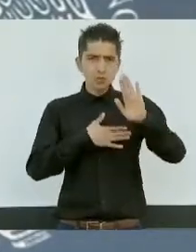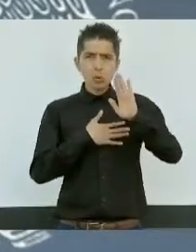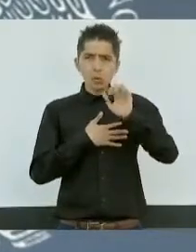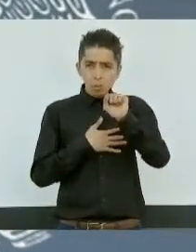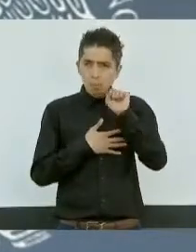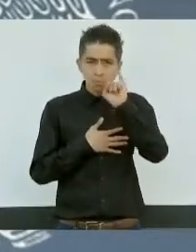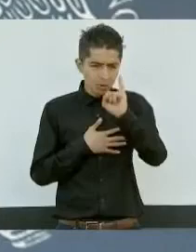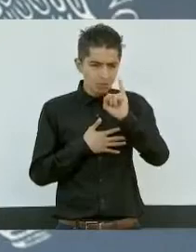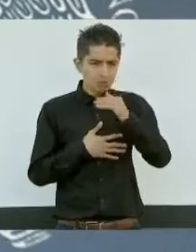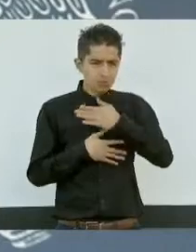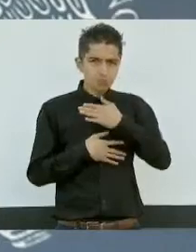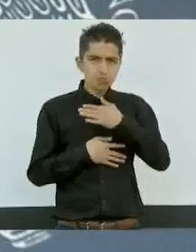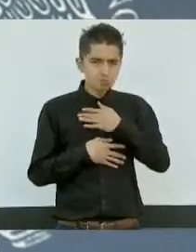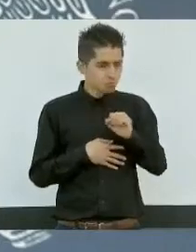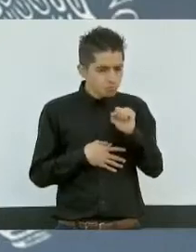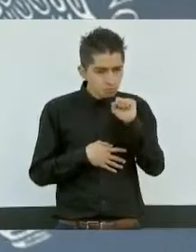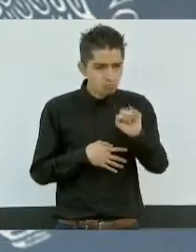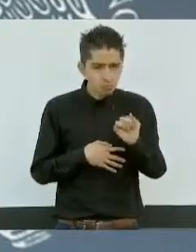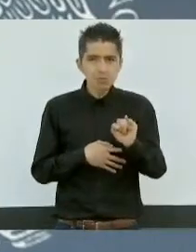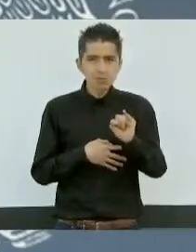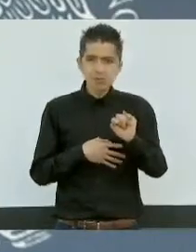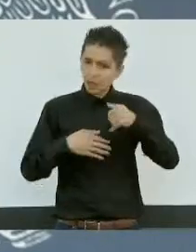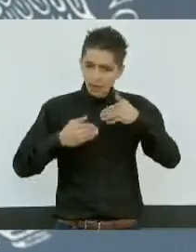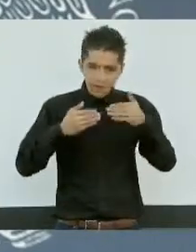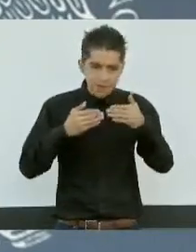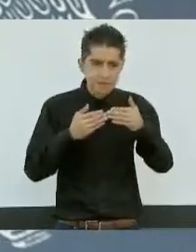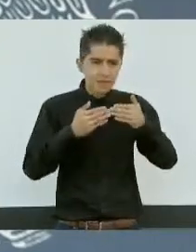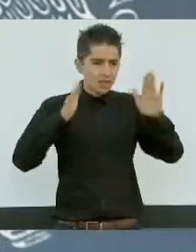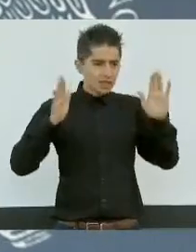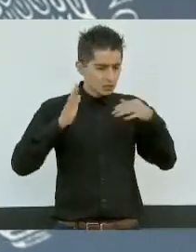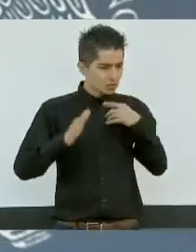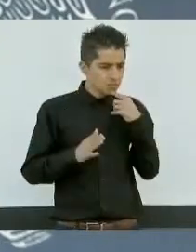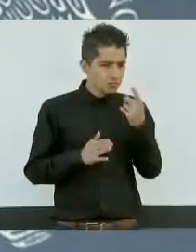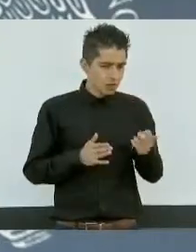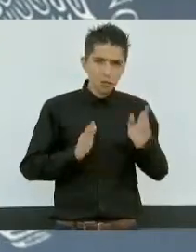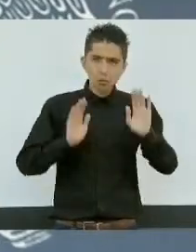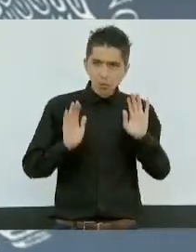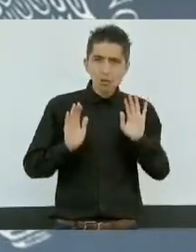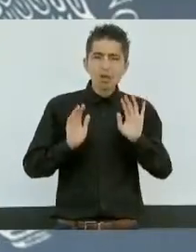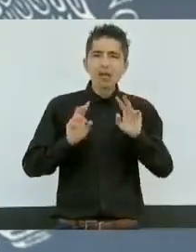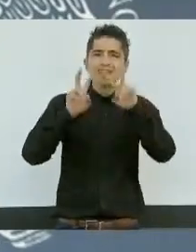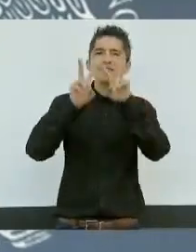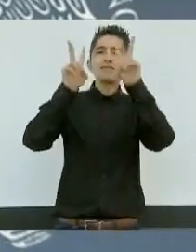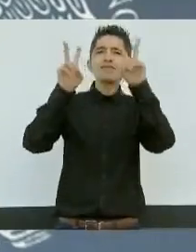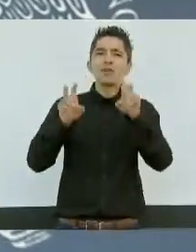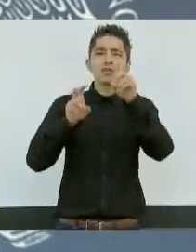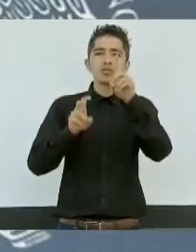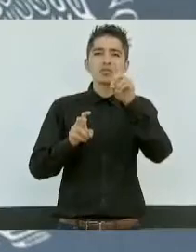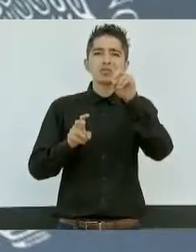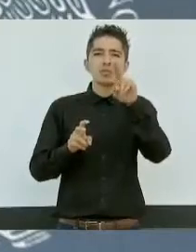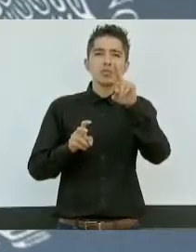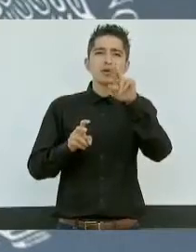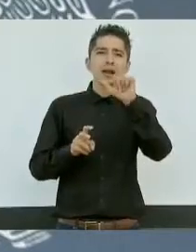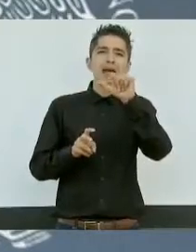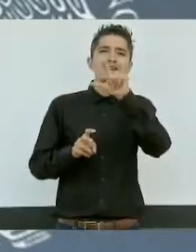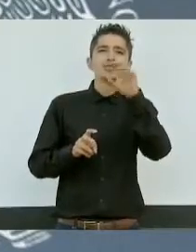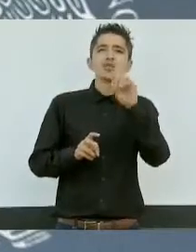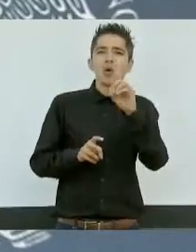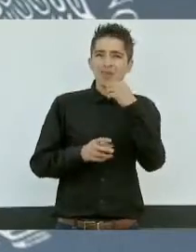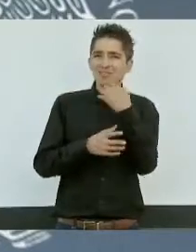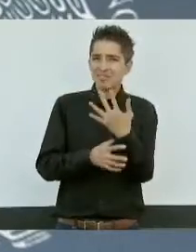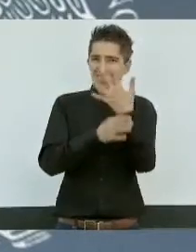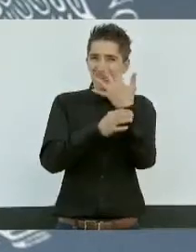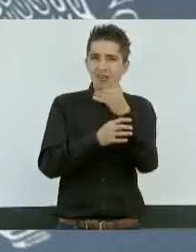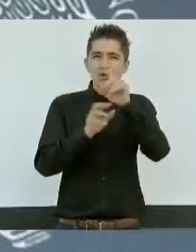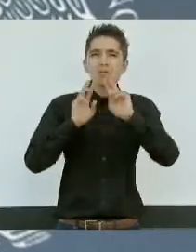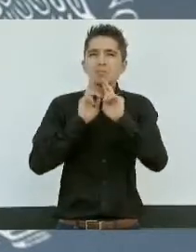parte, así abierto y retomo una frase del doctor Durazo que lo planteó